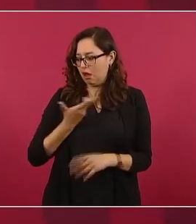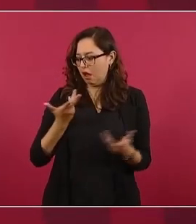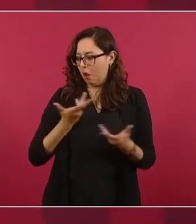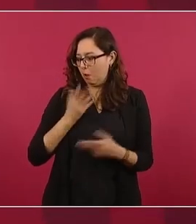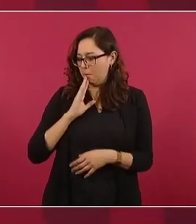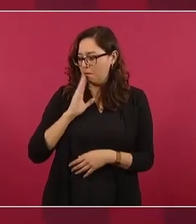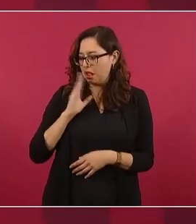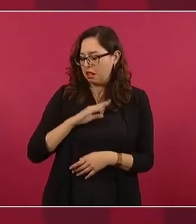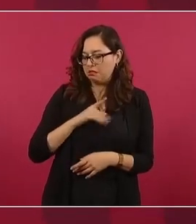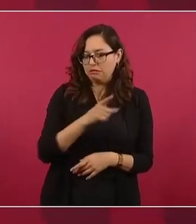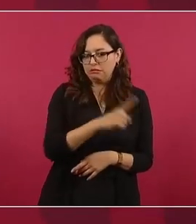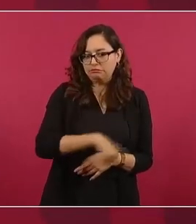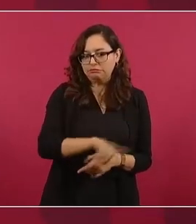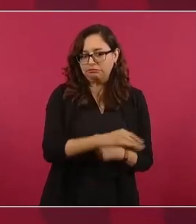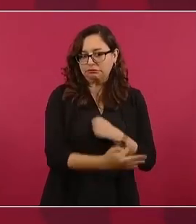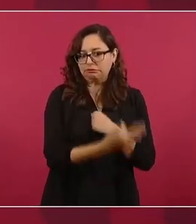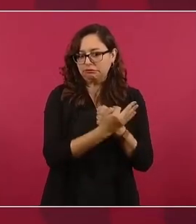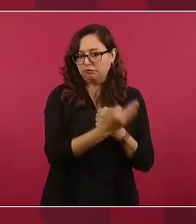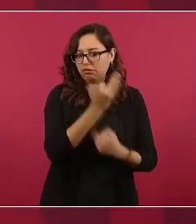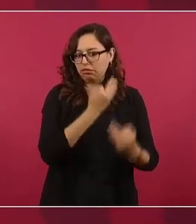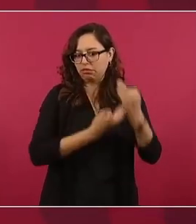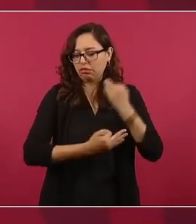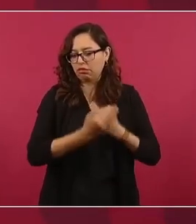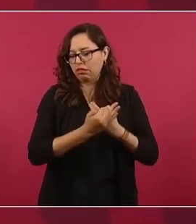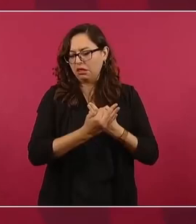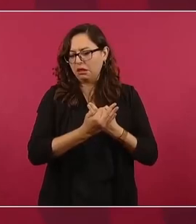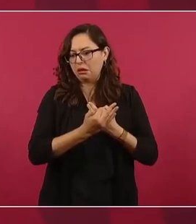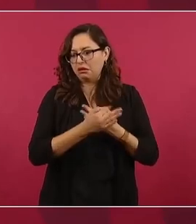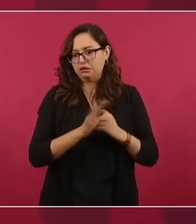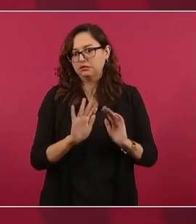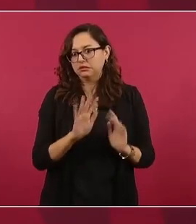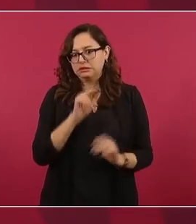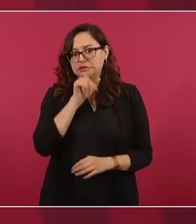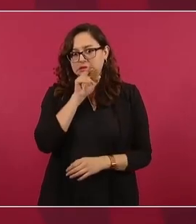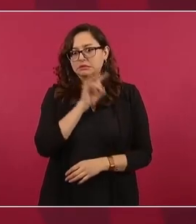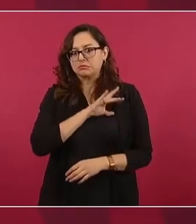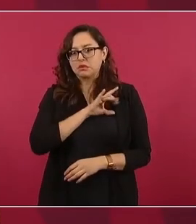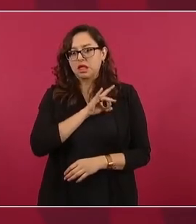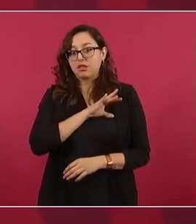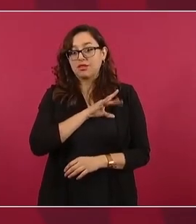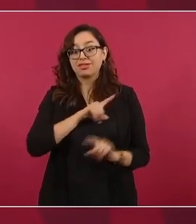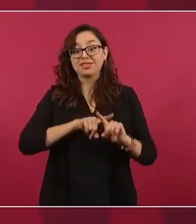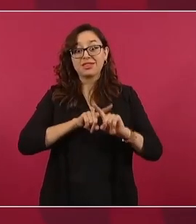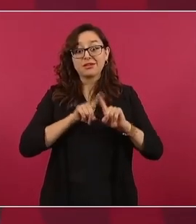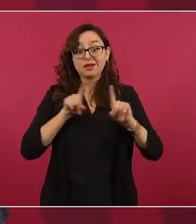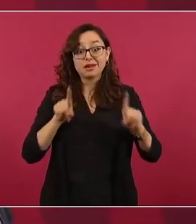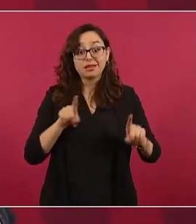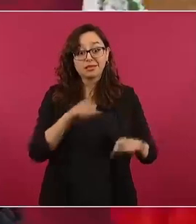Pero si siguen atacando,